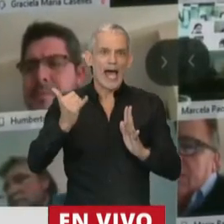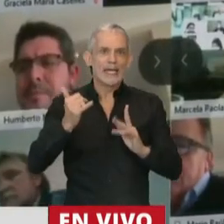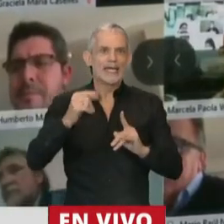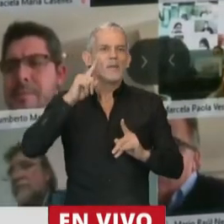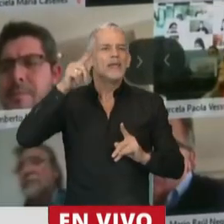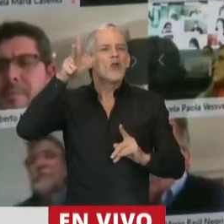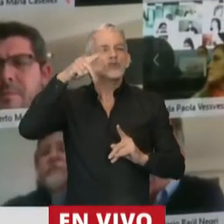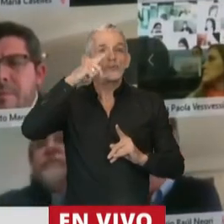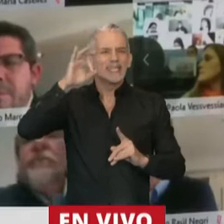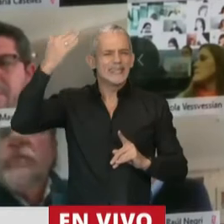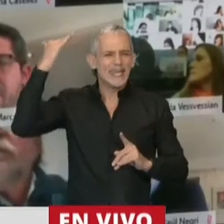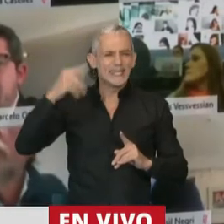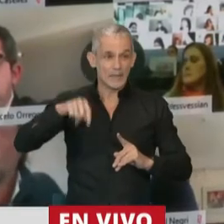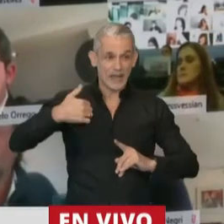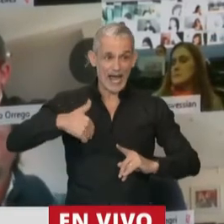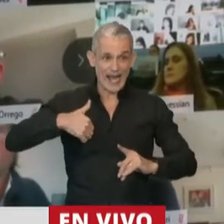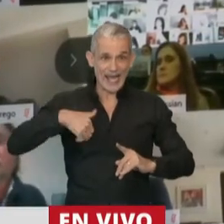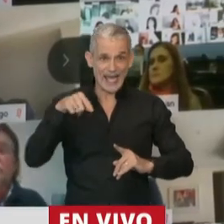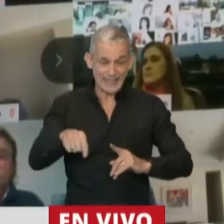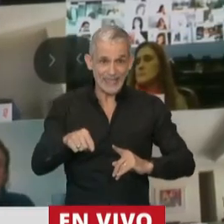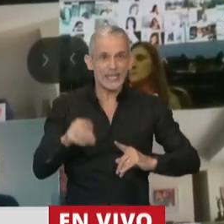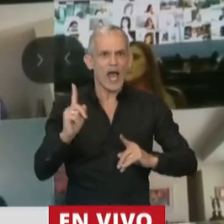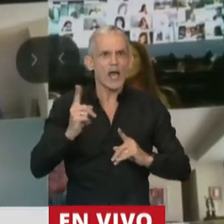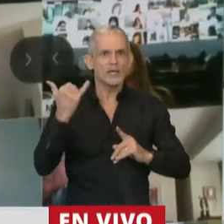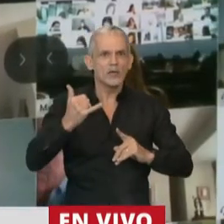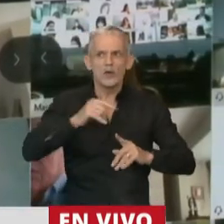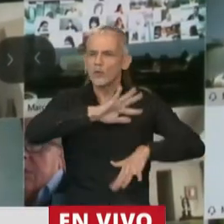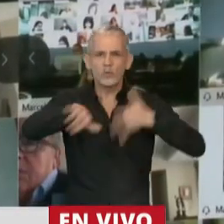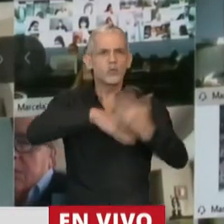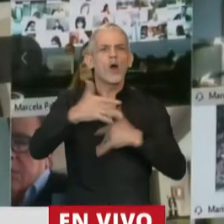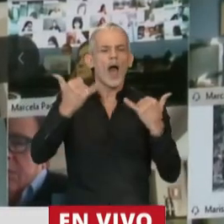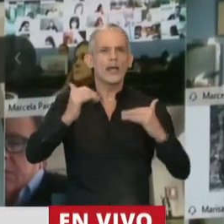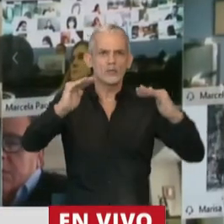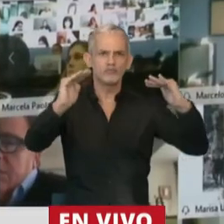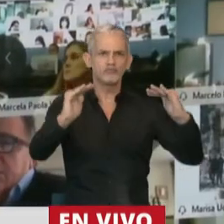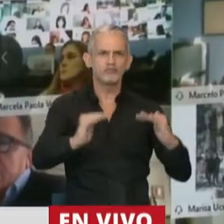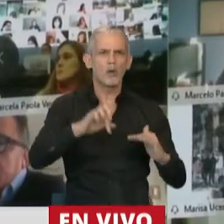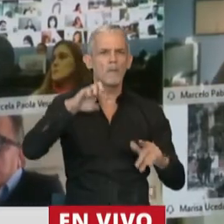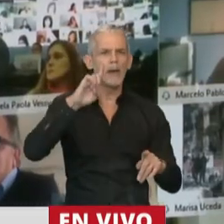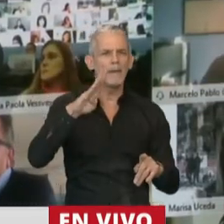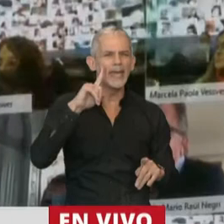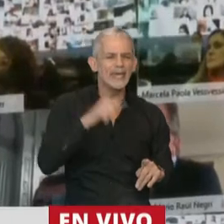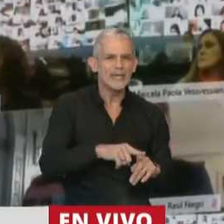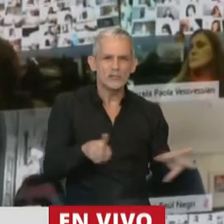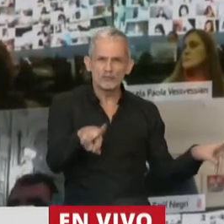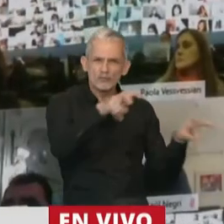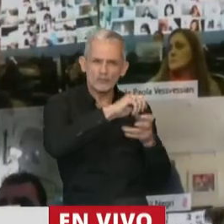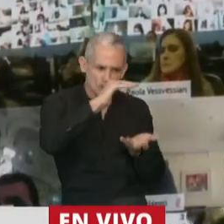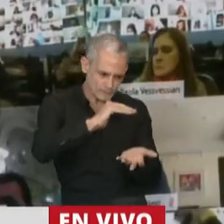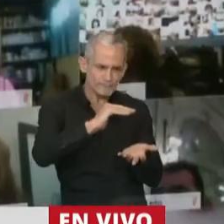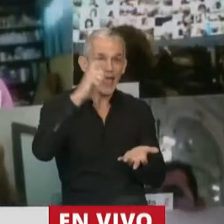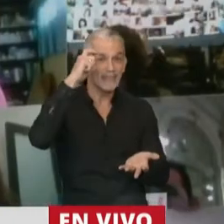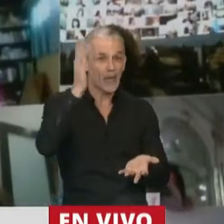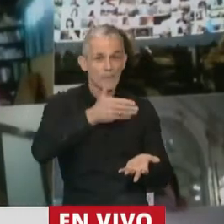querido país afronta una crisis que de mínima tendrá una caída del producto que supere por algunos puntos el